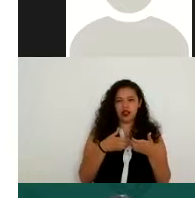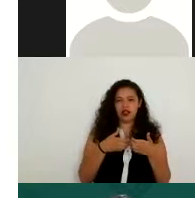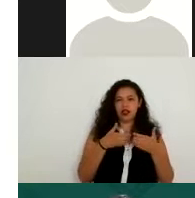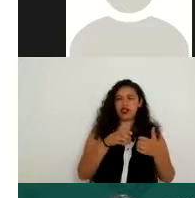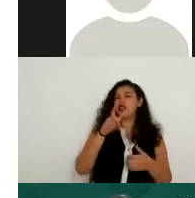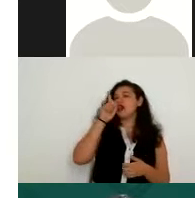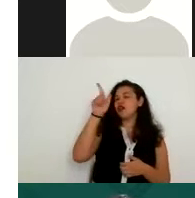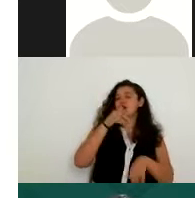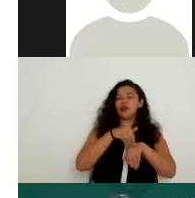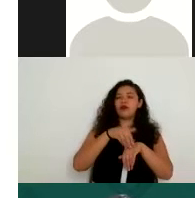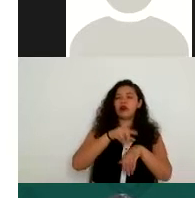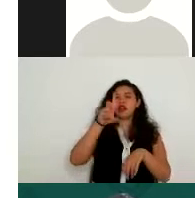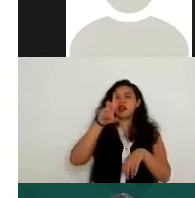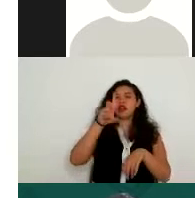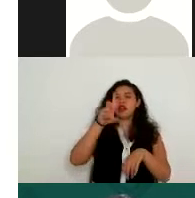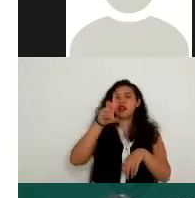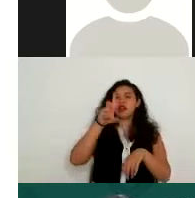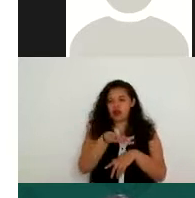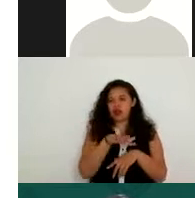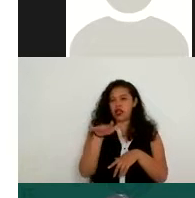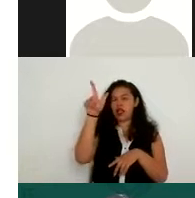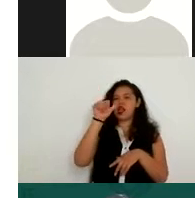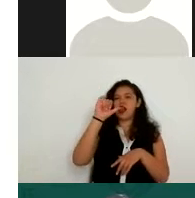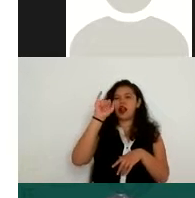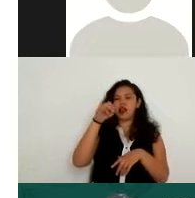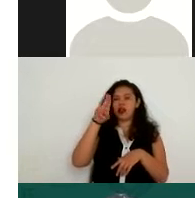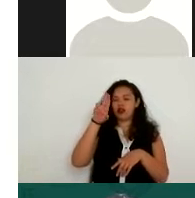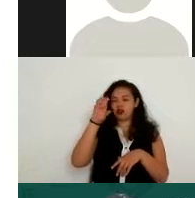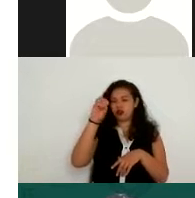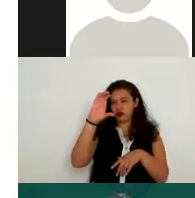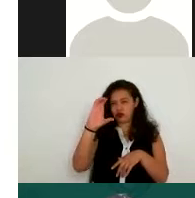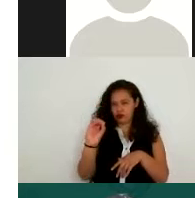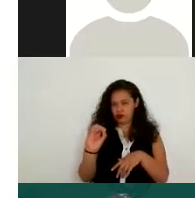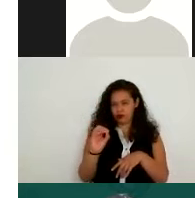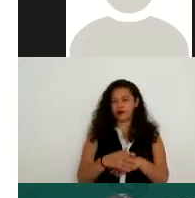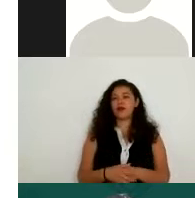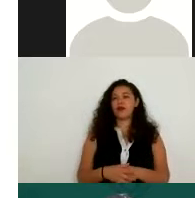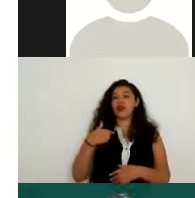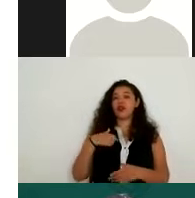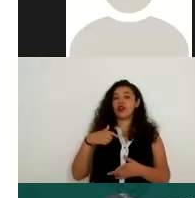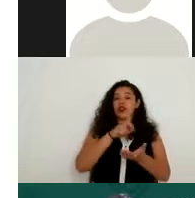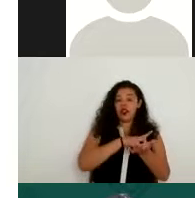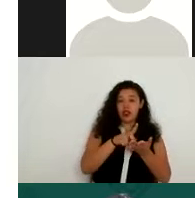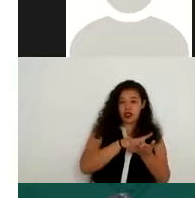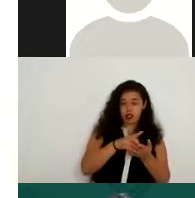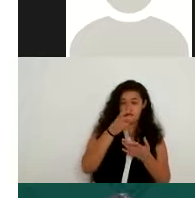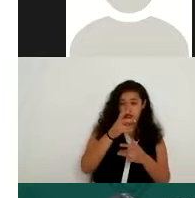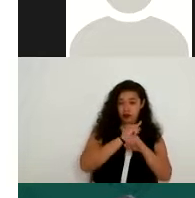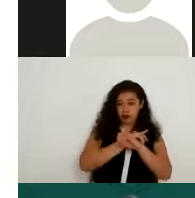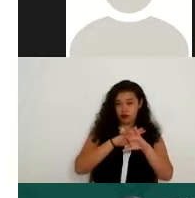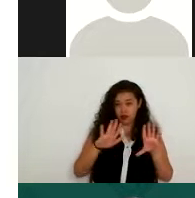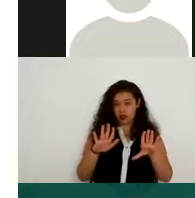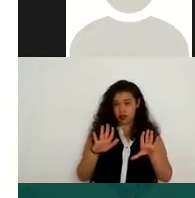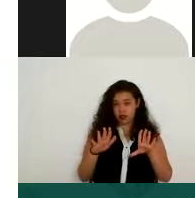32, Colonia, Ajusco. ¿Ese domicilio que les acabo de proporcionar es un dato personal? ¿Es dato